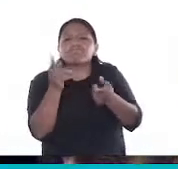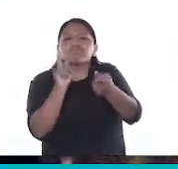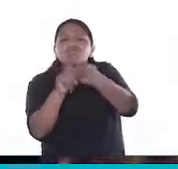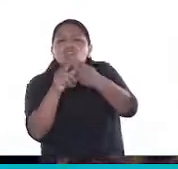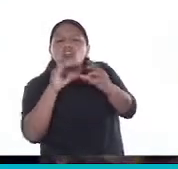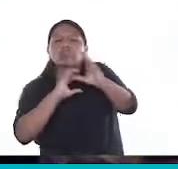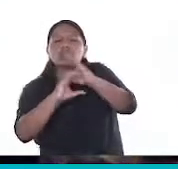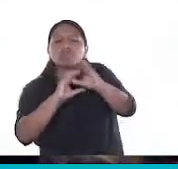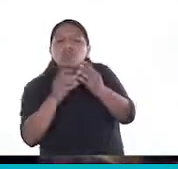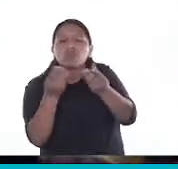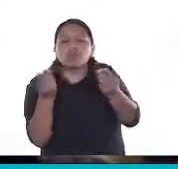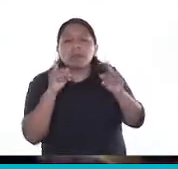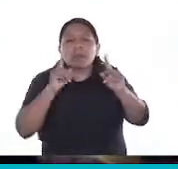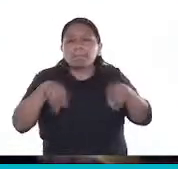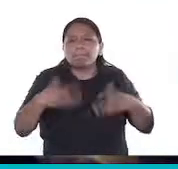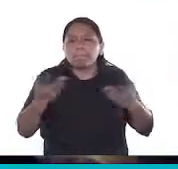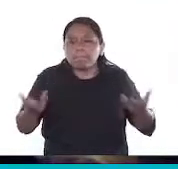comunican.